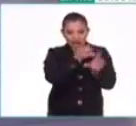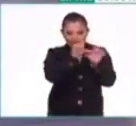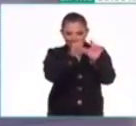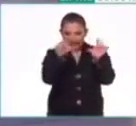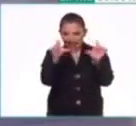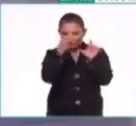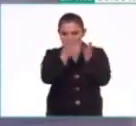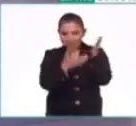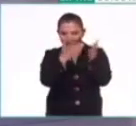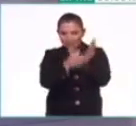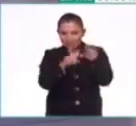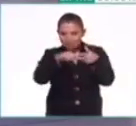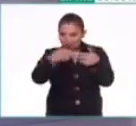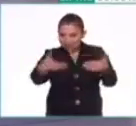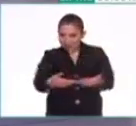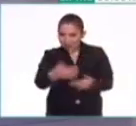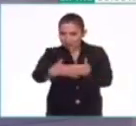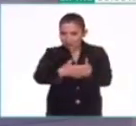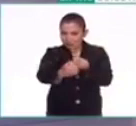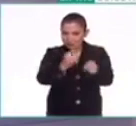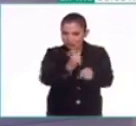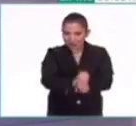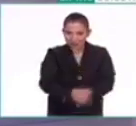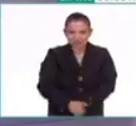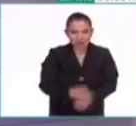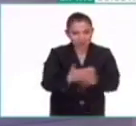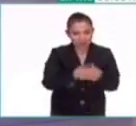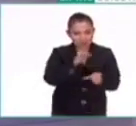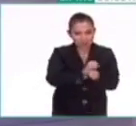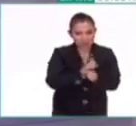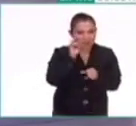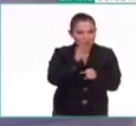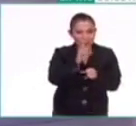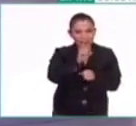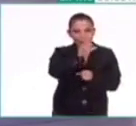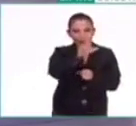que ver con eso, por eso es la introducción, para seguir la próxima. Muy bien, hasta la próxima entonces, doctor. Muchas gracias.